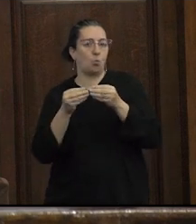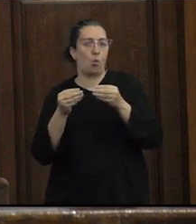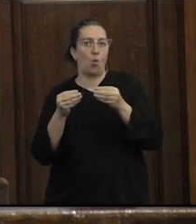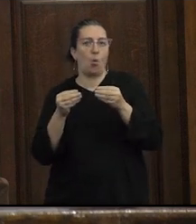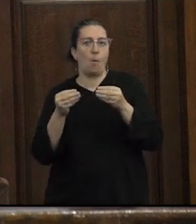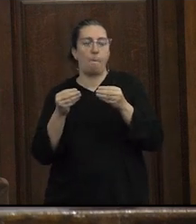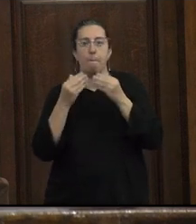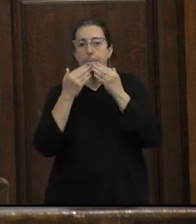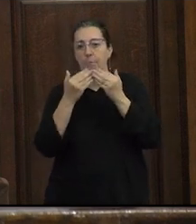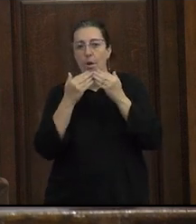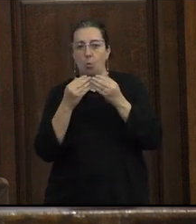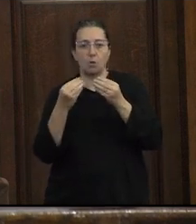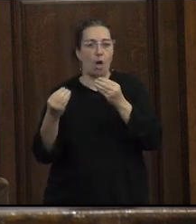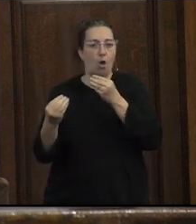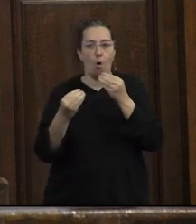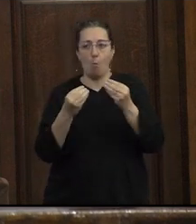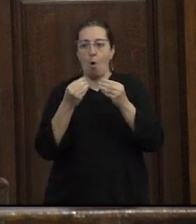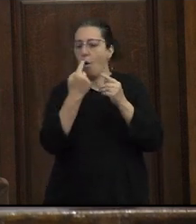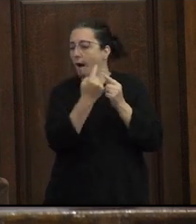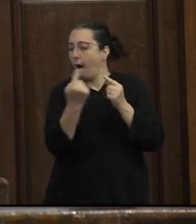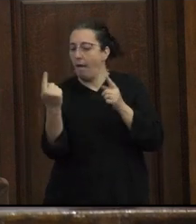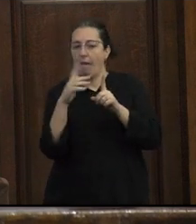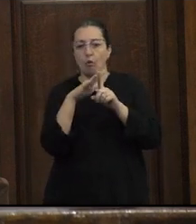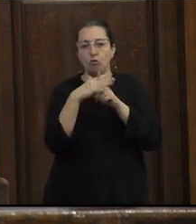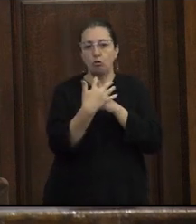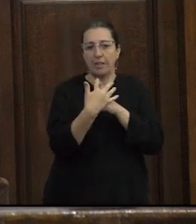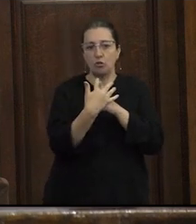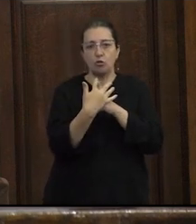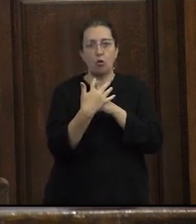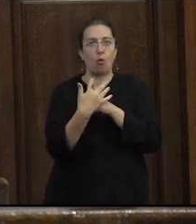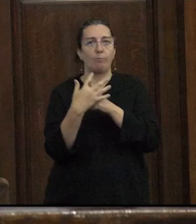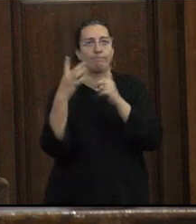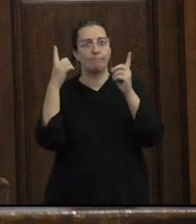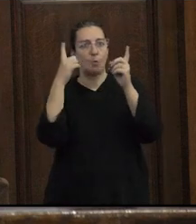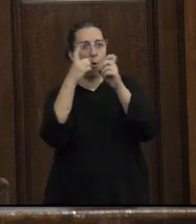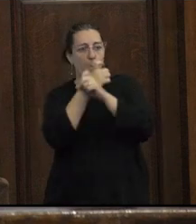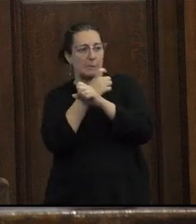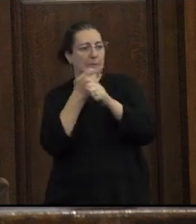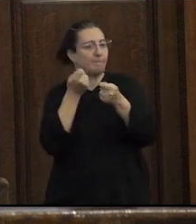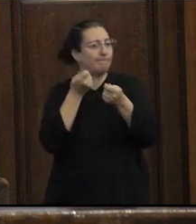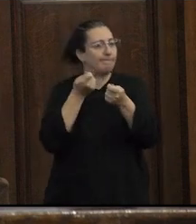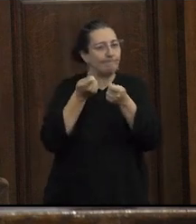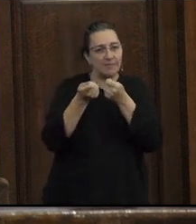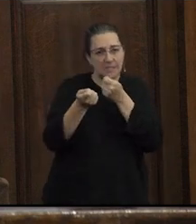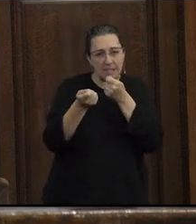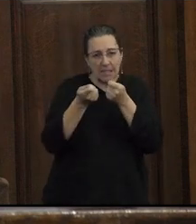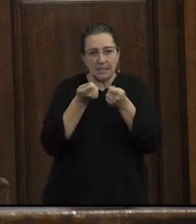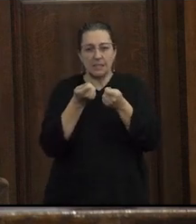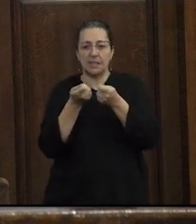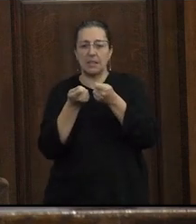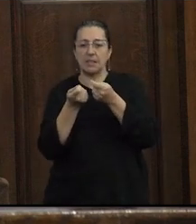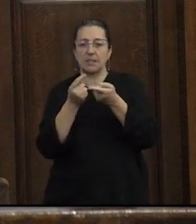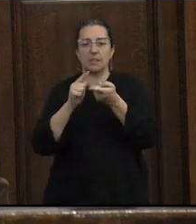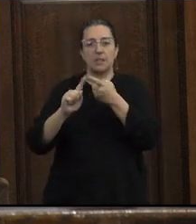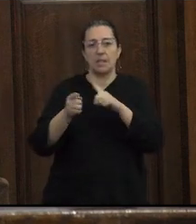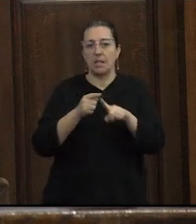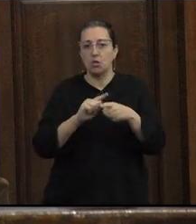preguntas que tienen que ver cómo opera en cada contexto las complejas y tensas relaciones entre